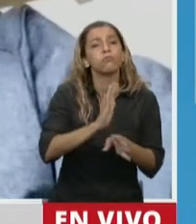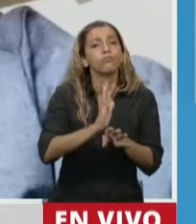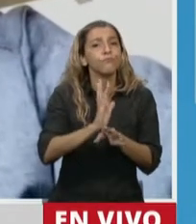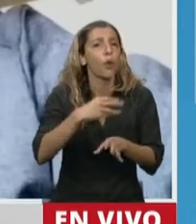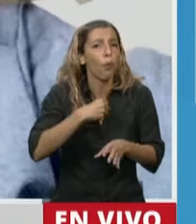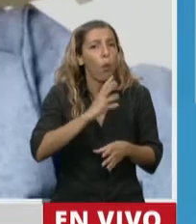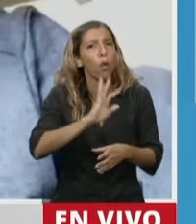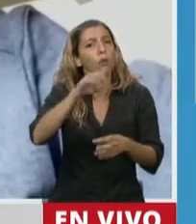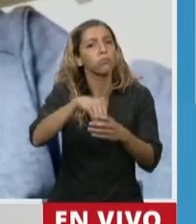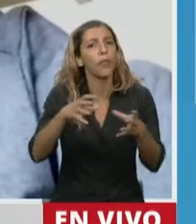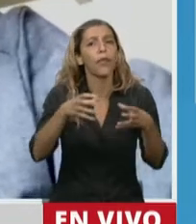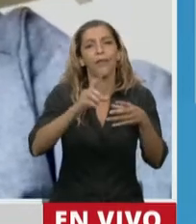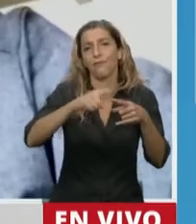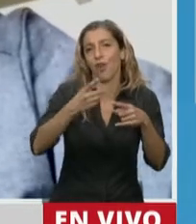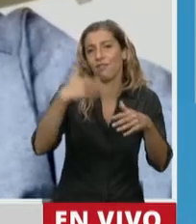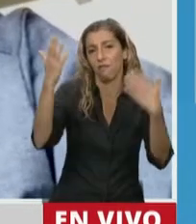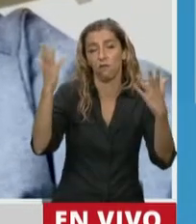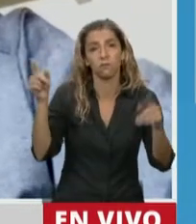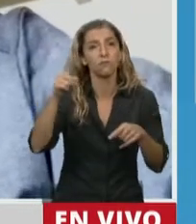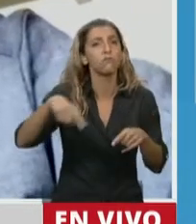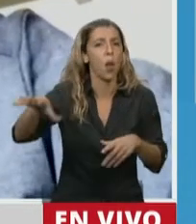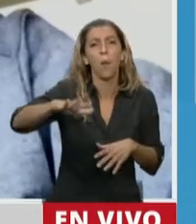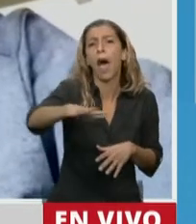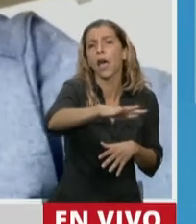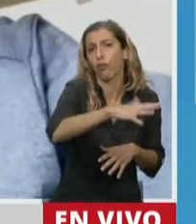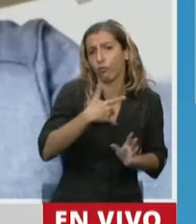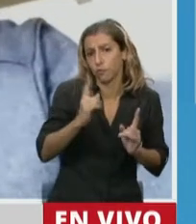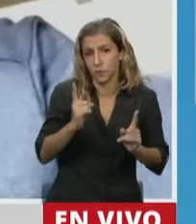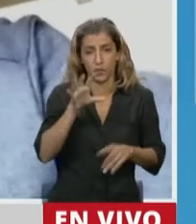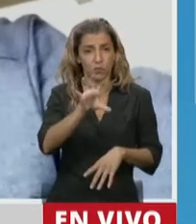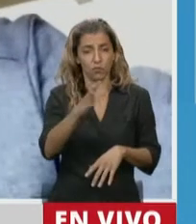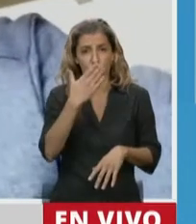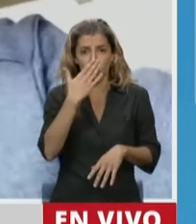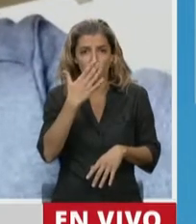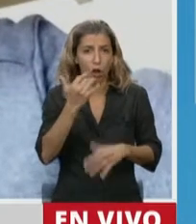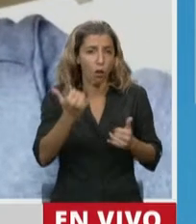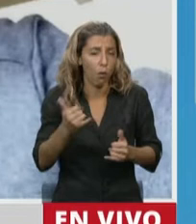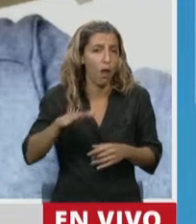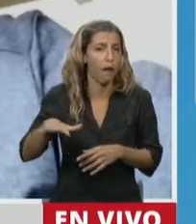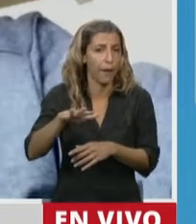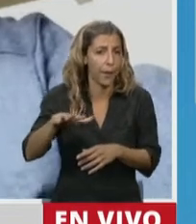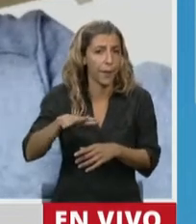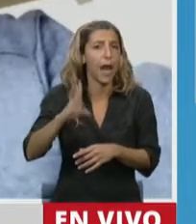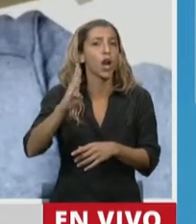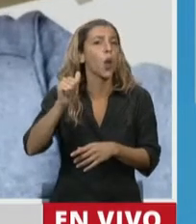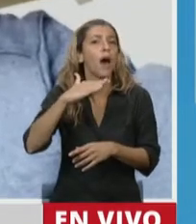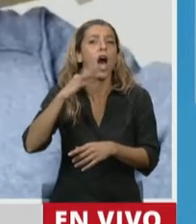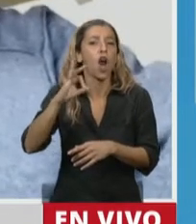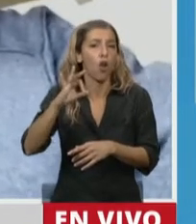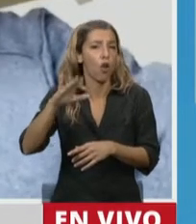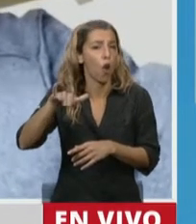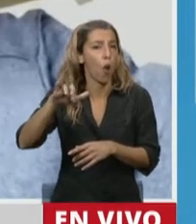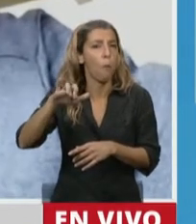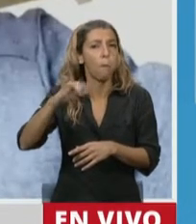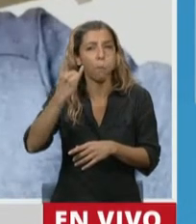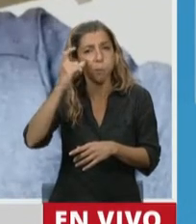ocurrido y nos ocurre diariamente en muchos barrios de Córdoba, por ejemplo en Barrio Bajo, Pueyrredón, quien termina siendo el